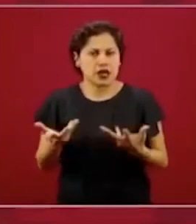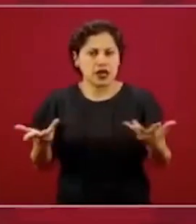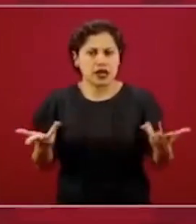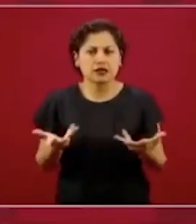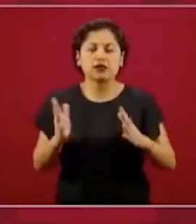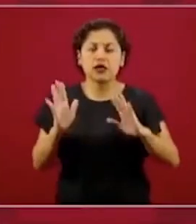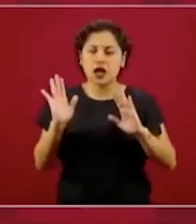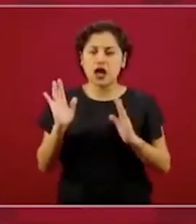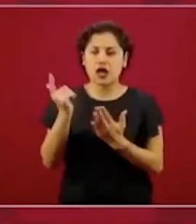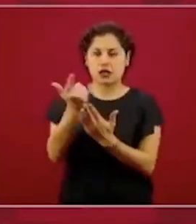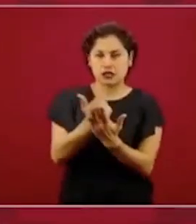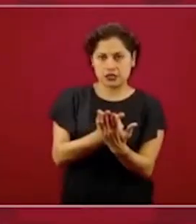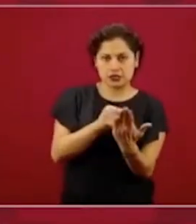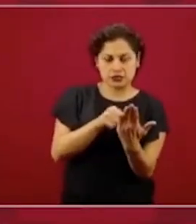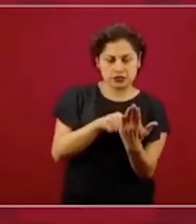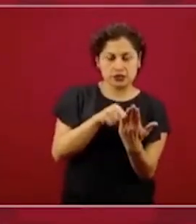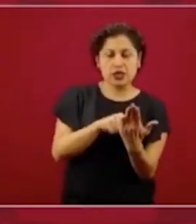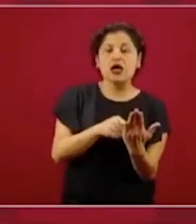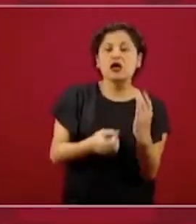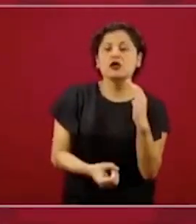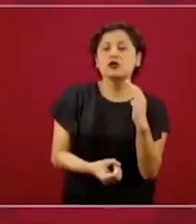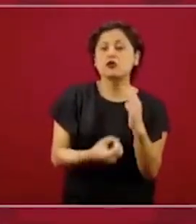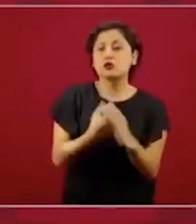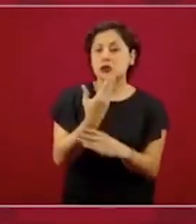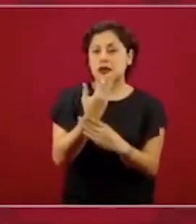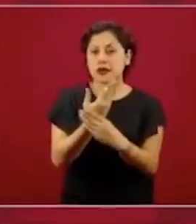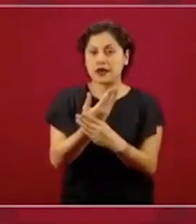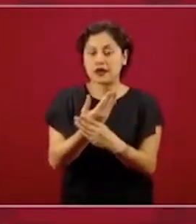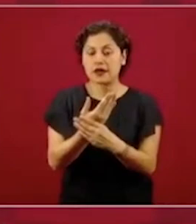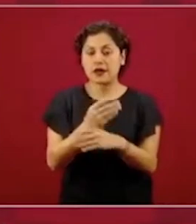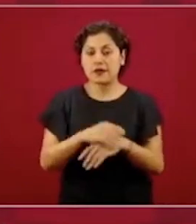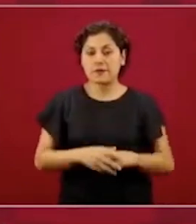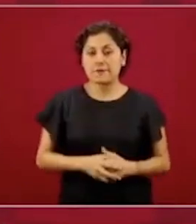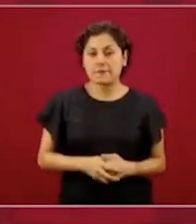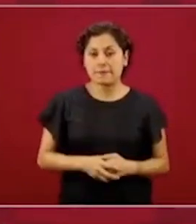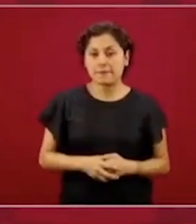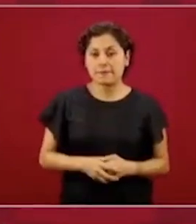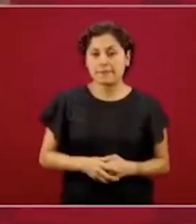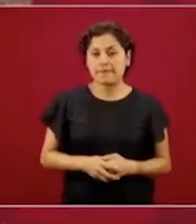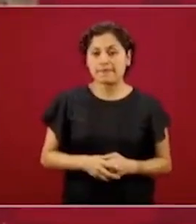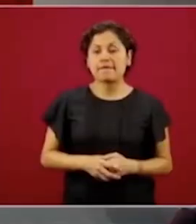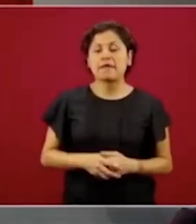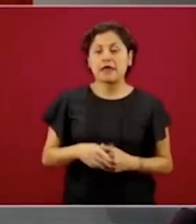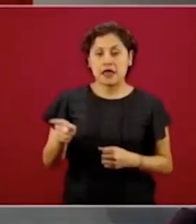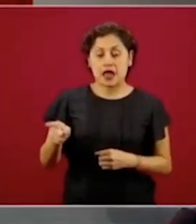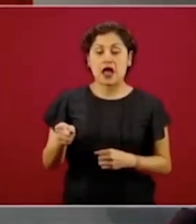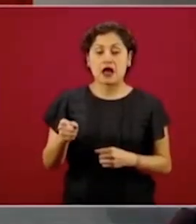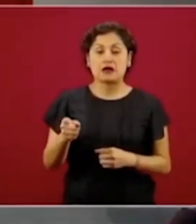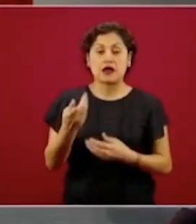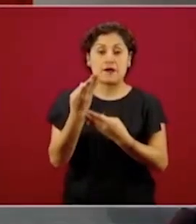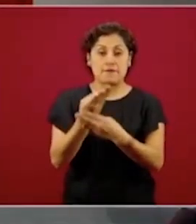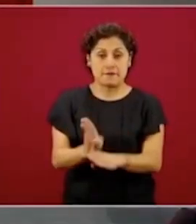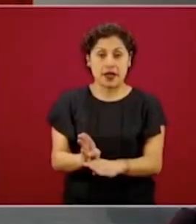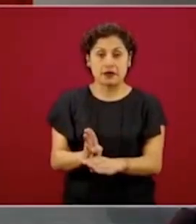uno de los beneficiarios, las fondean, es decir, les ponen a cada cuenta 25 mil pesos